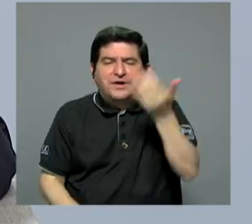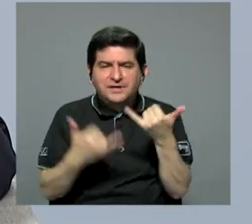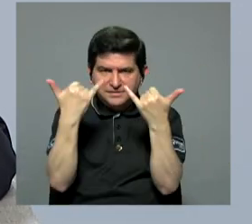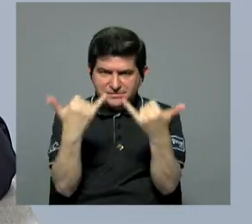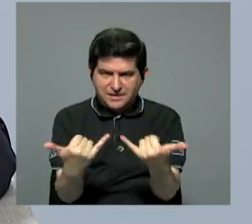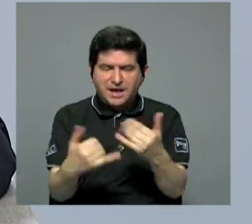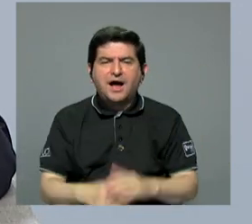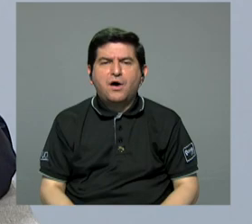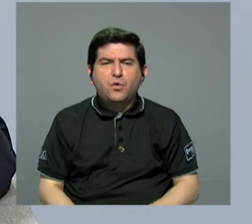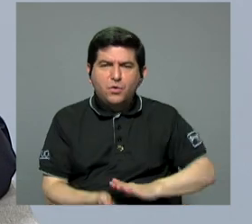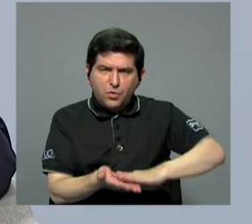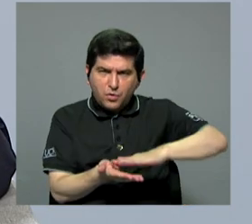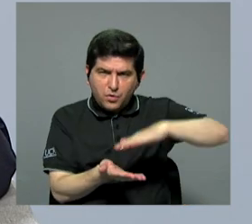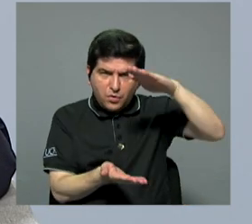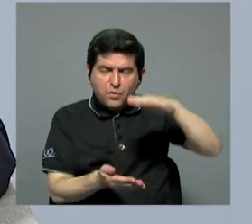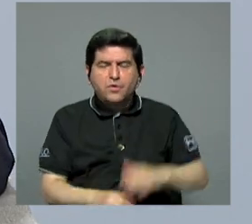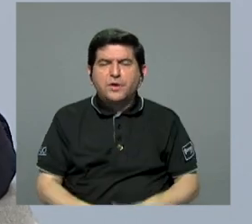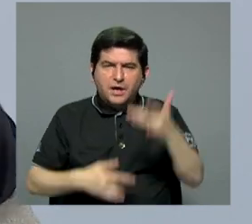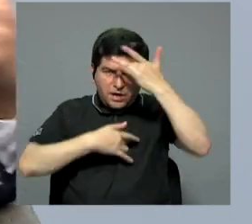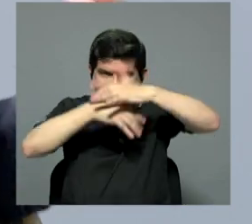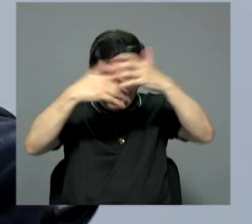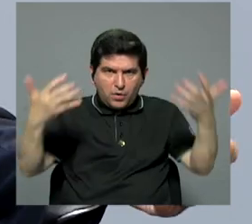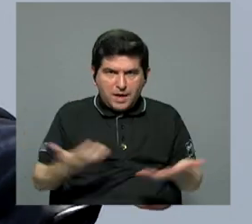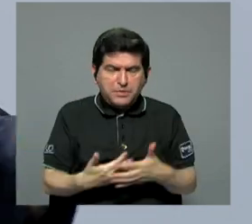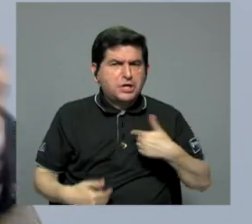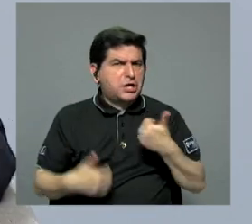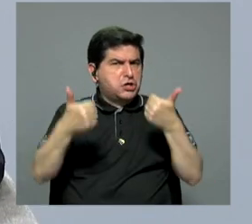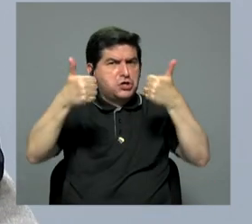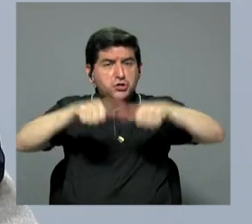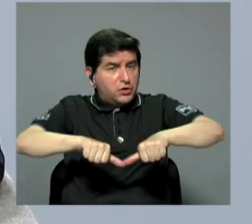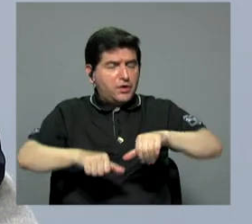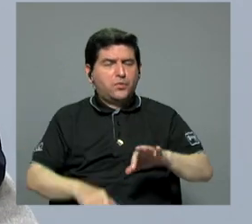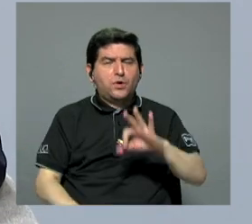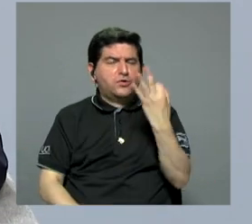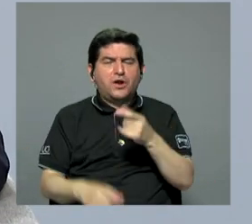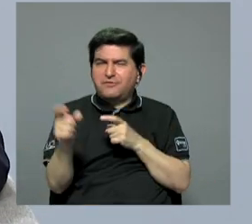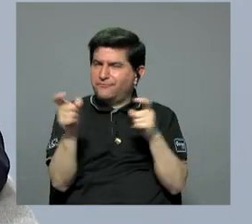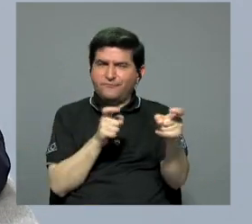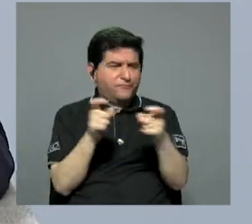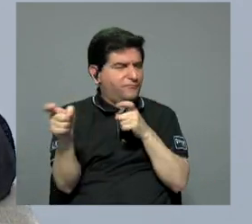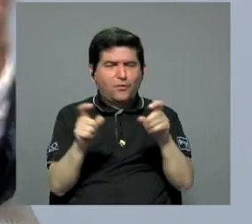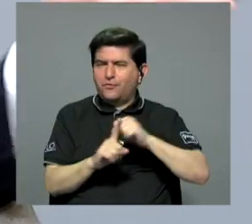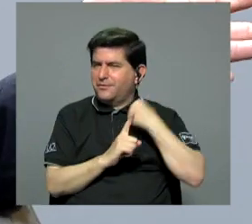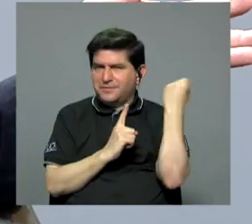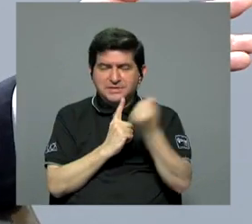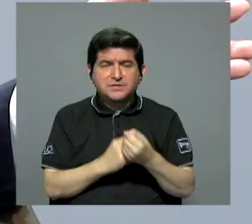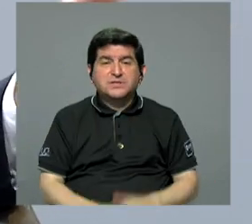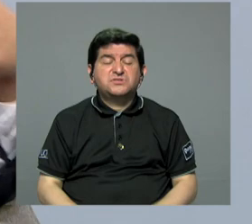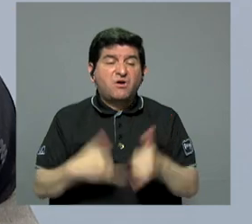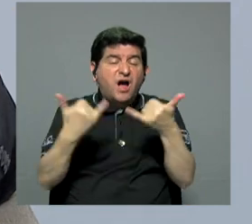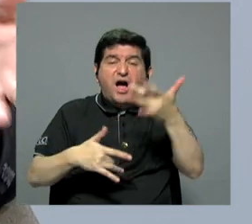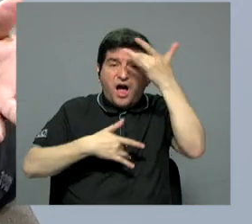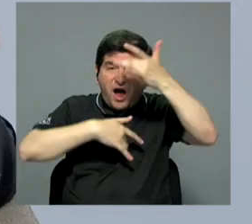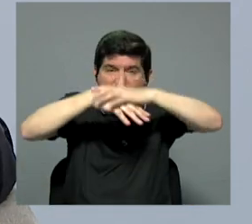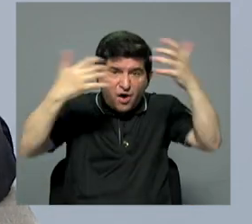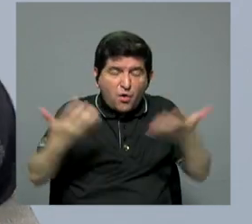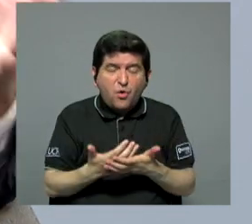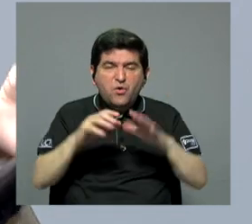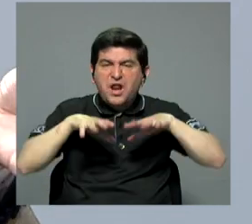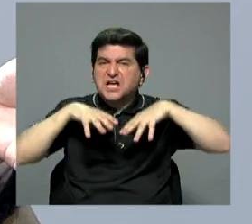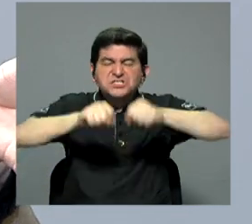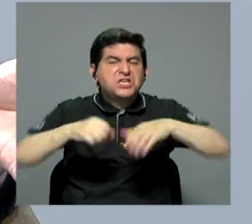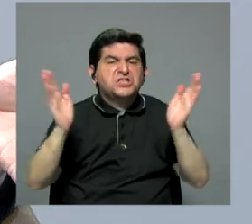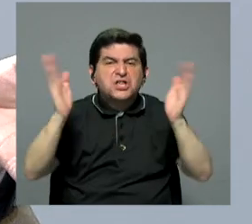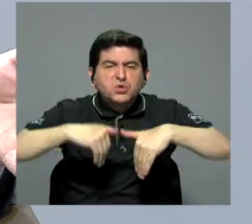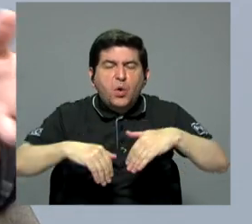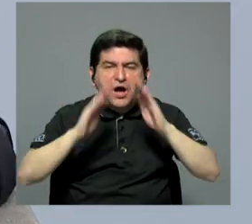se han incrementado con el asunto de la pandemia, que tampoco estoy de acuerdo con la forma en que se ha manejado ese asunto de que porque estamos en pandemia no vamos a dar cita, no